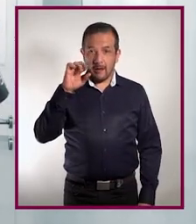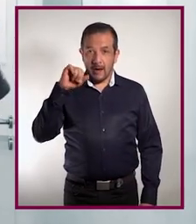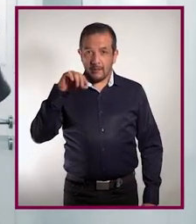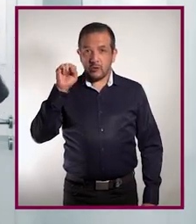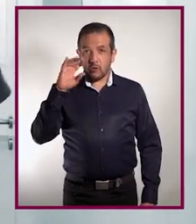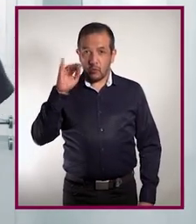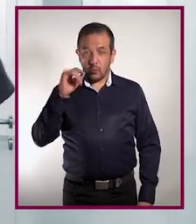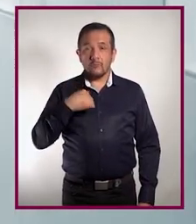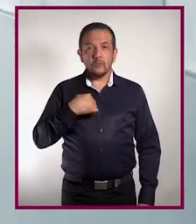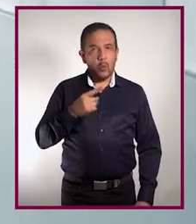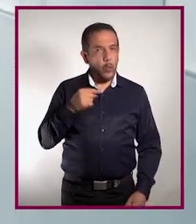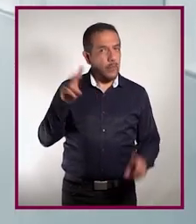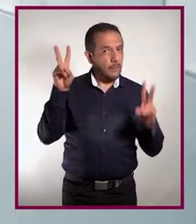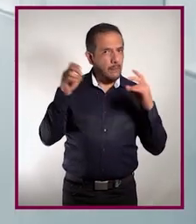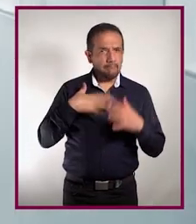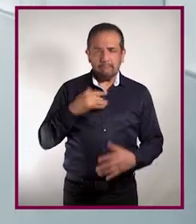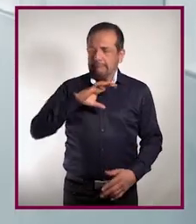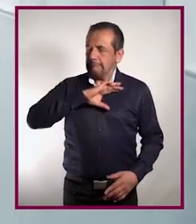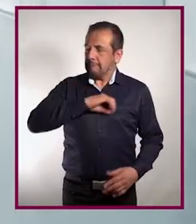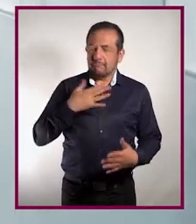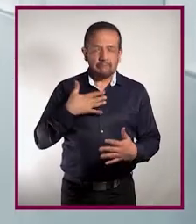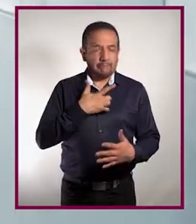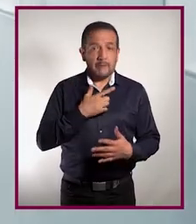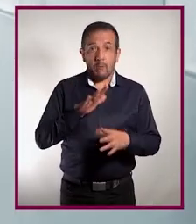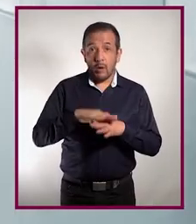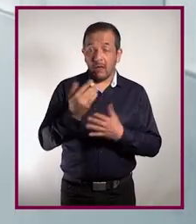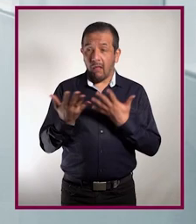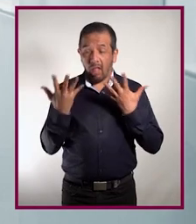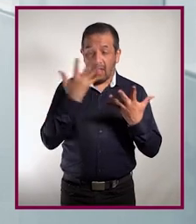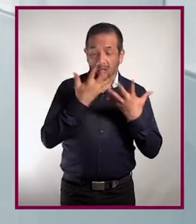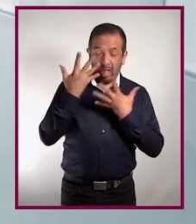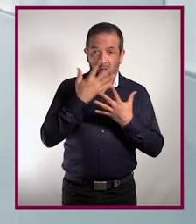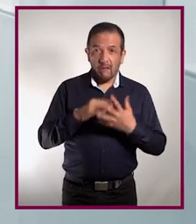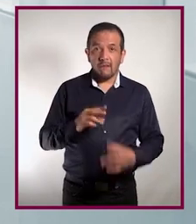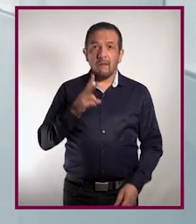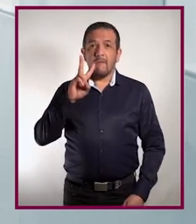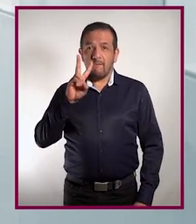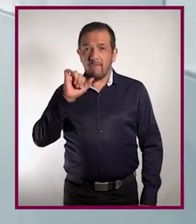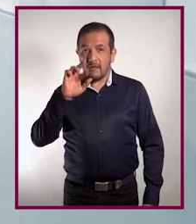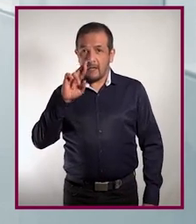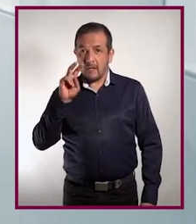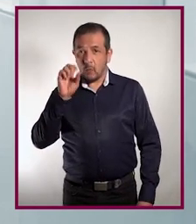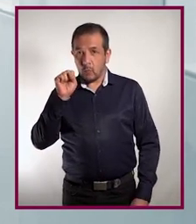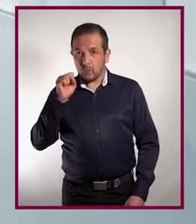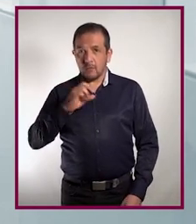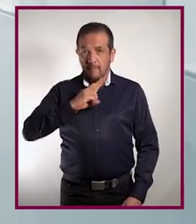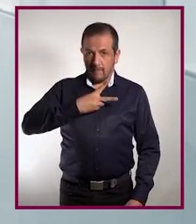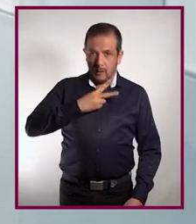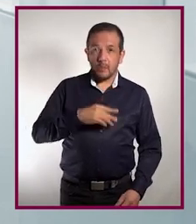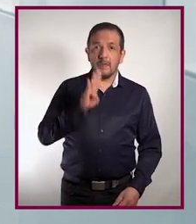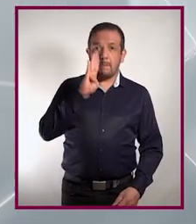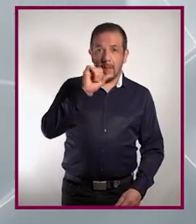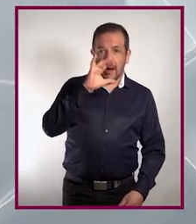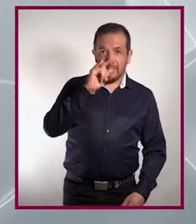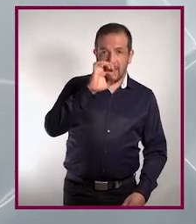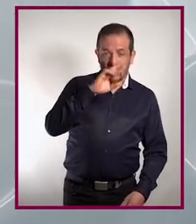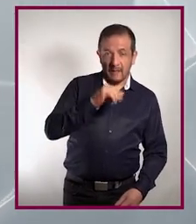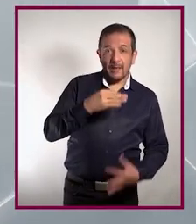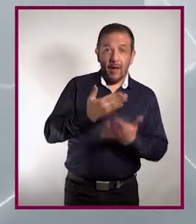tenemos un tema que me encanta, porque suele haber mucha confusión entre virus y bacterias. Aquí vamos a ver las diferencias.